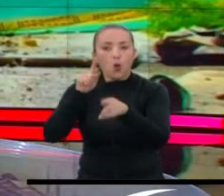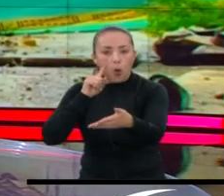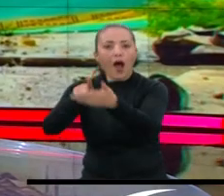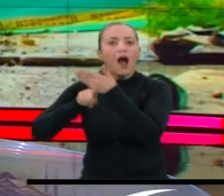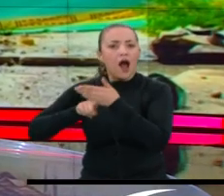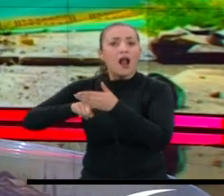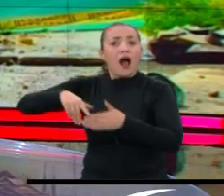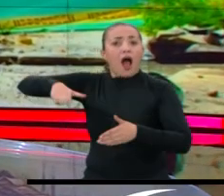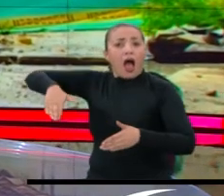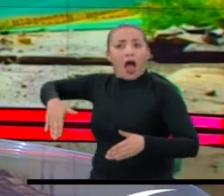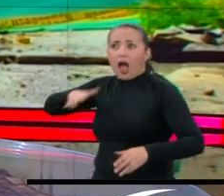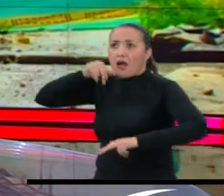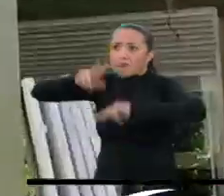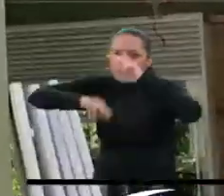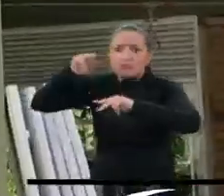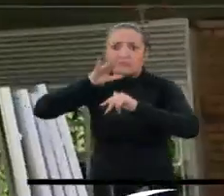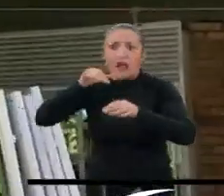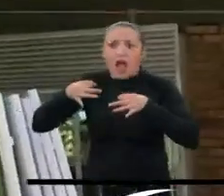de seis años.